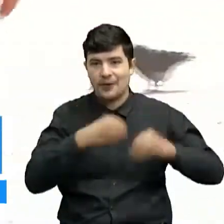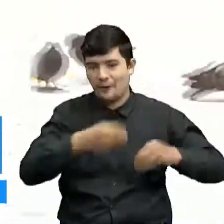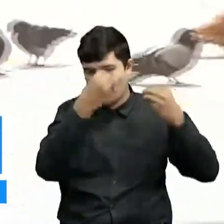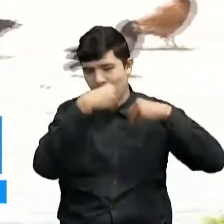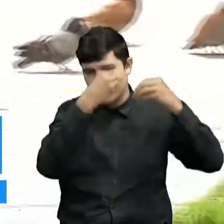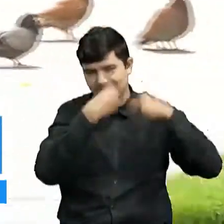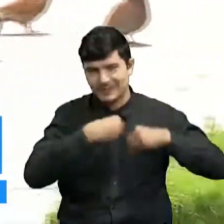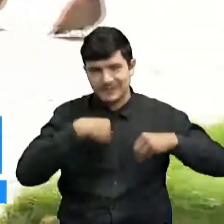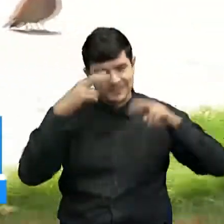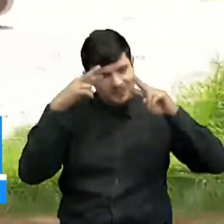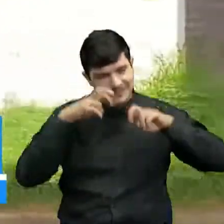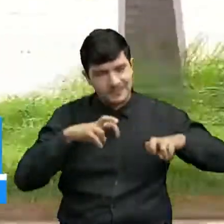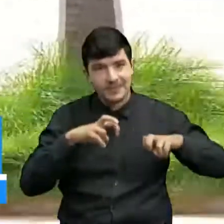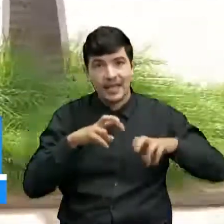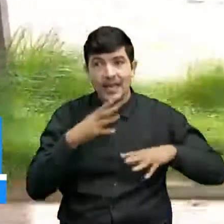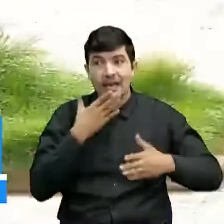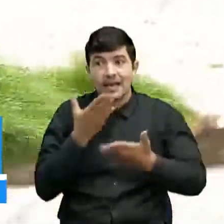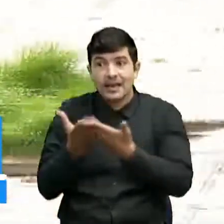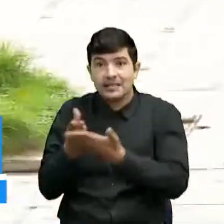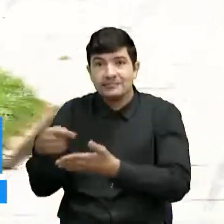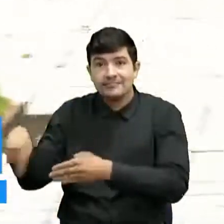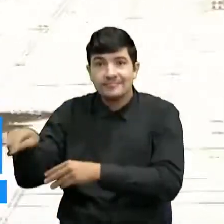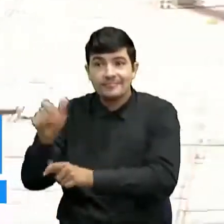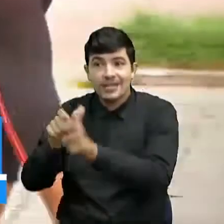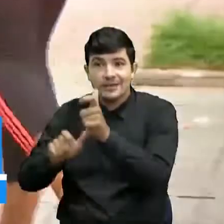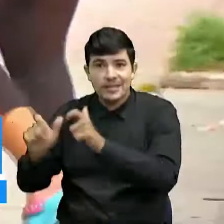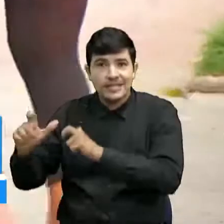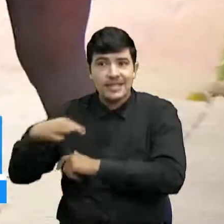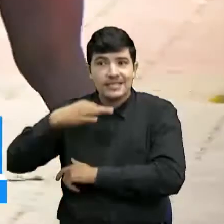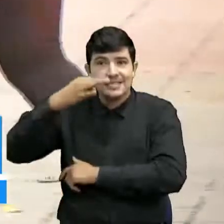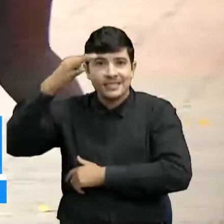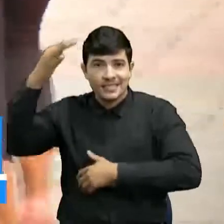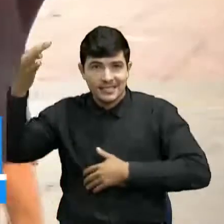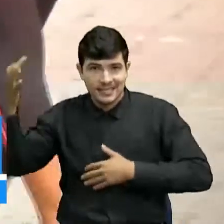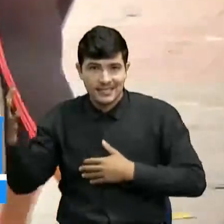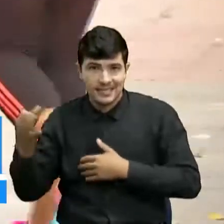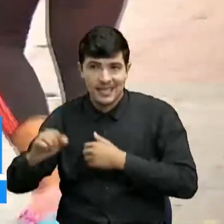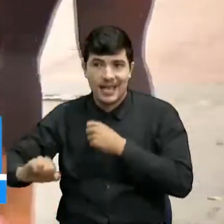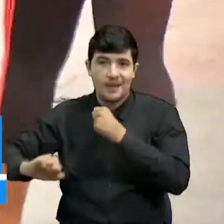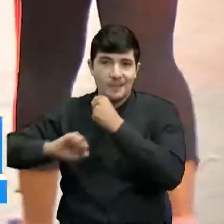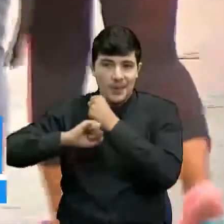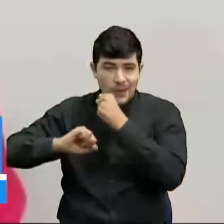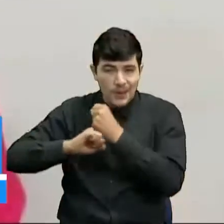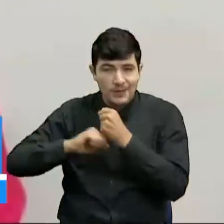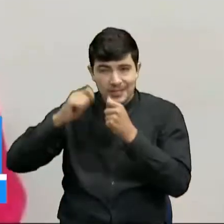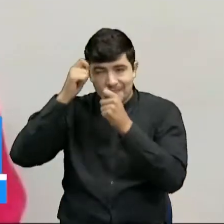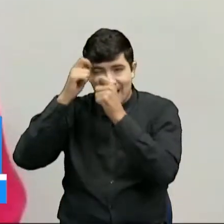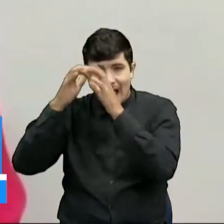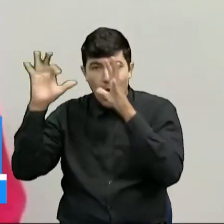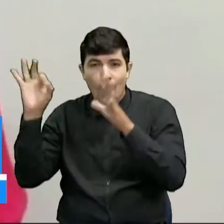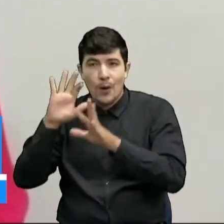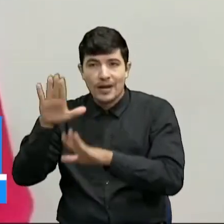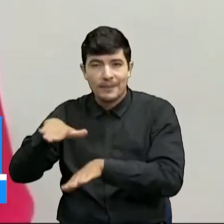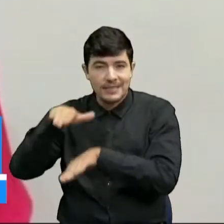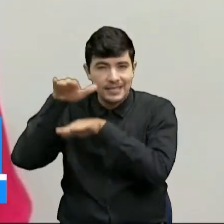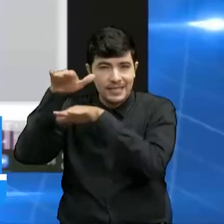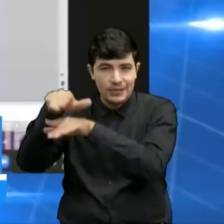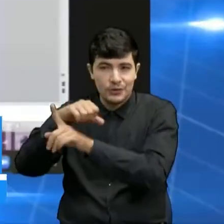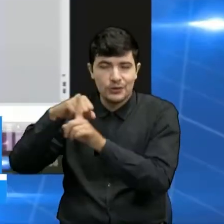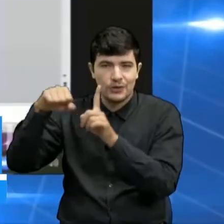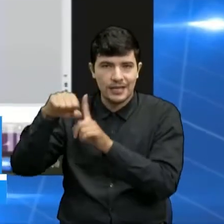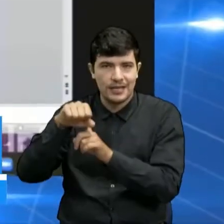gracias a estas personas que son unos eruditos en el campo de los imaginarios o de las representaciones sociales.